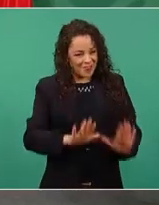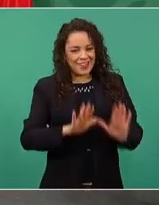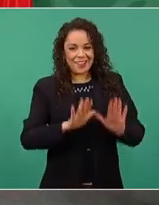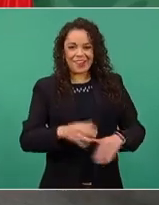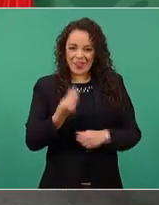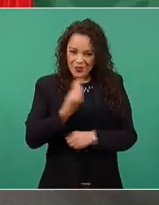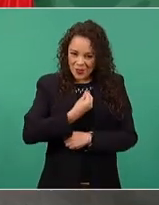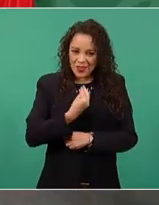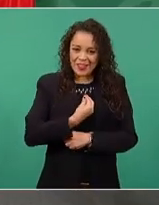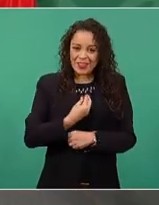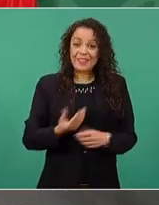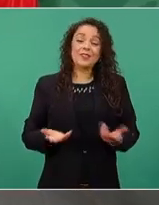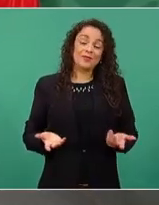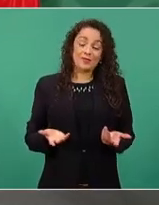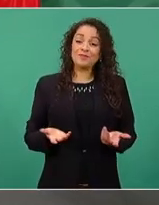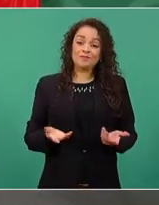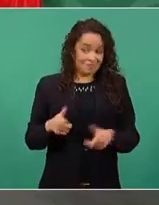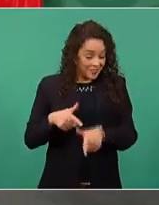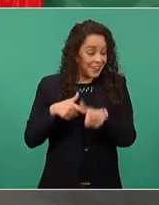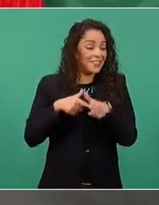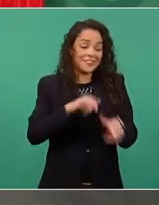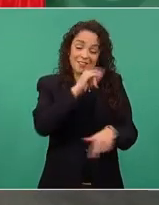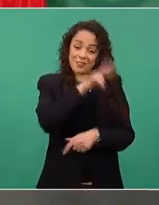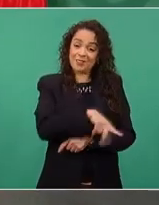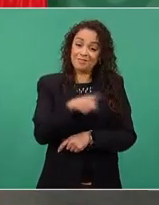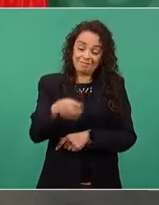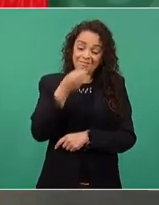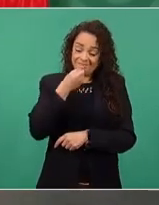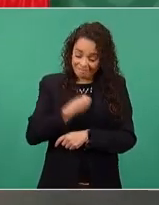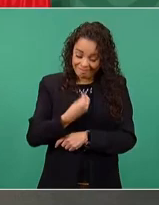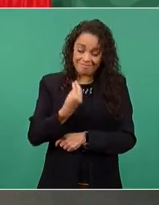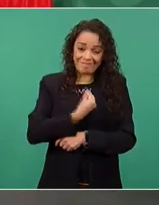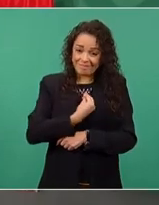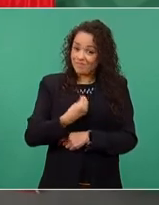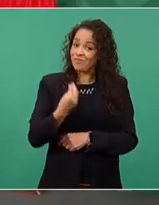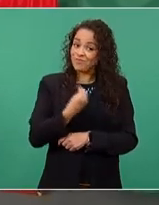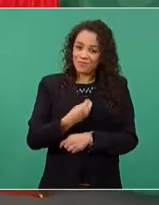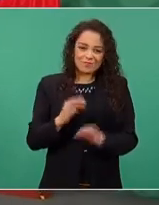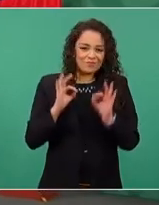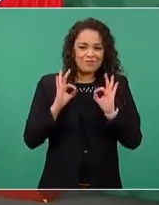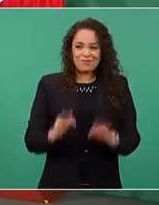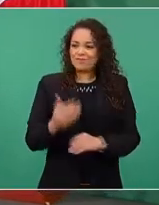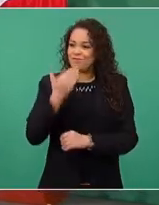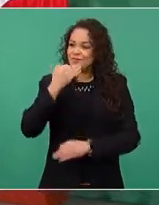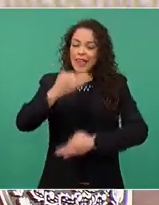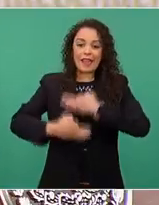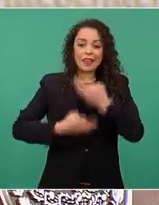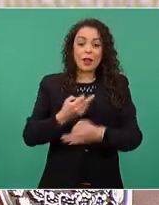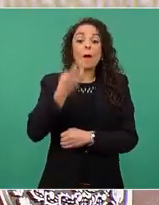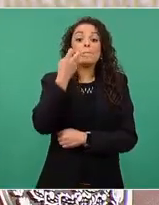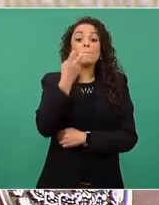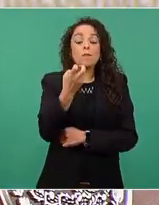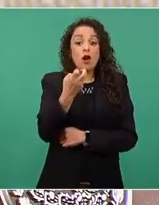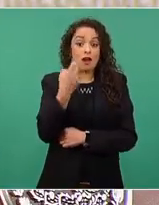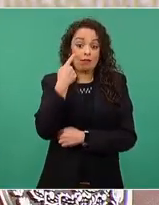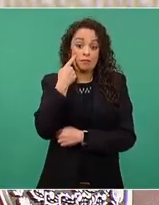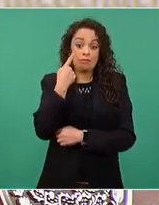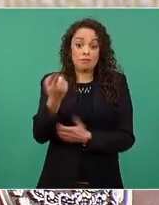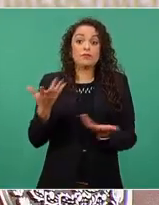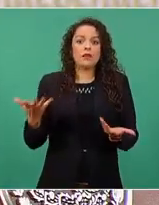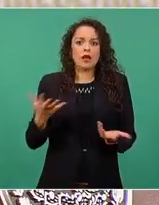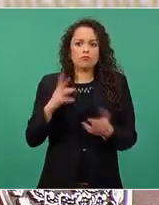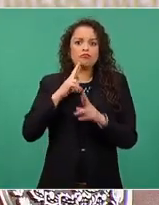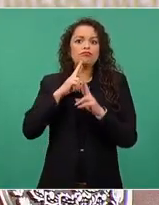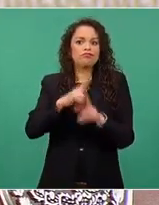Ya ha estado aguantando. Y todo, pues por eso los resultados y vamos